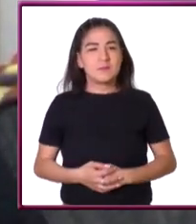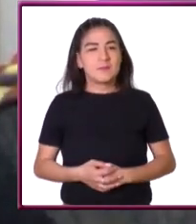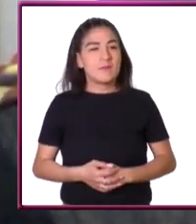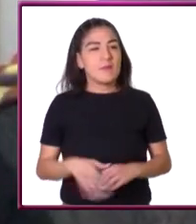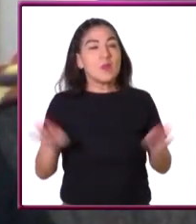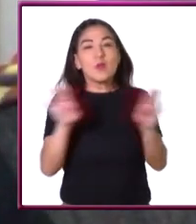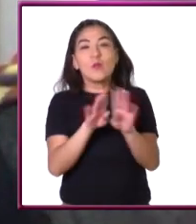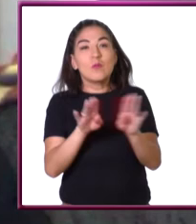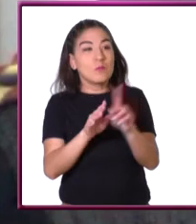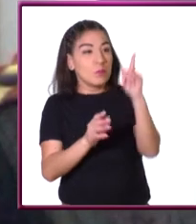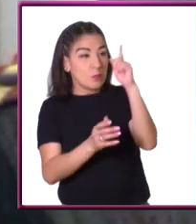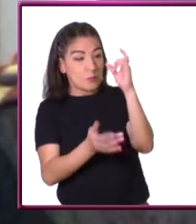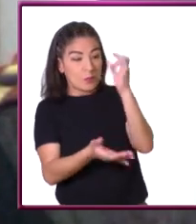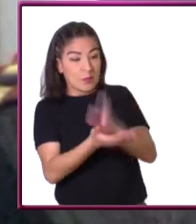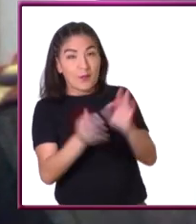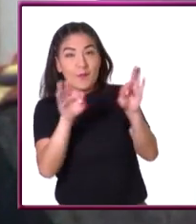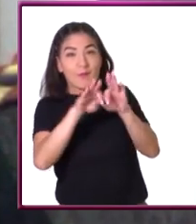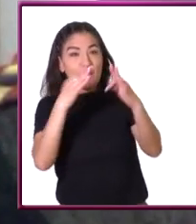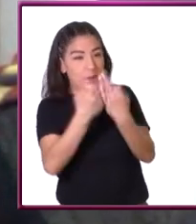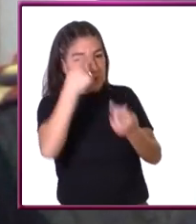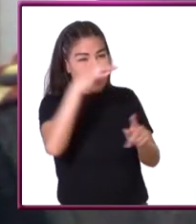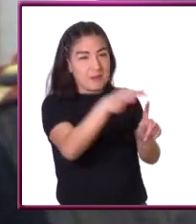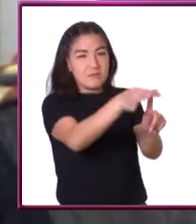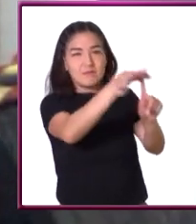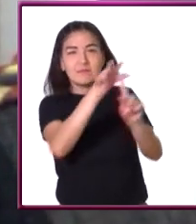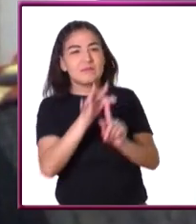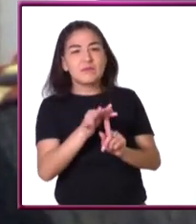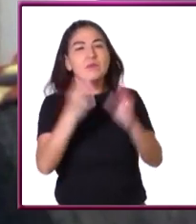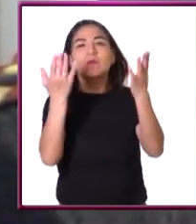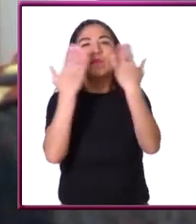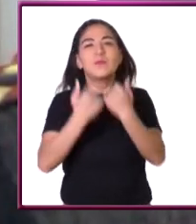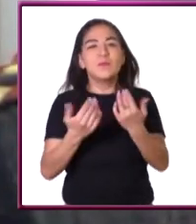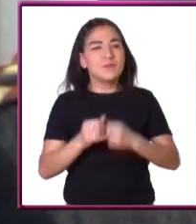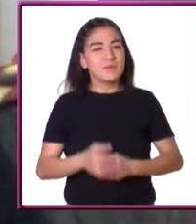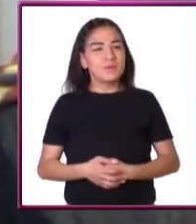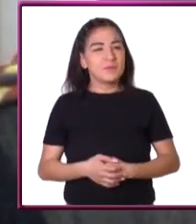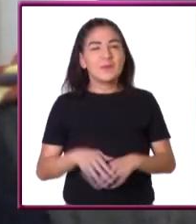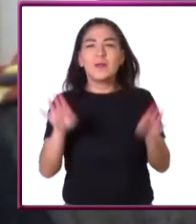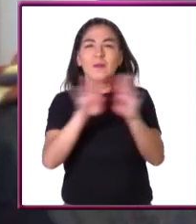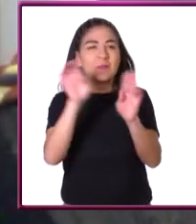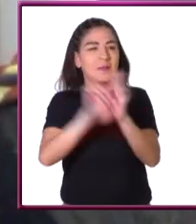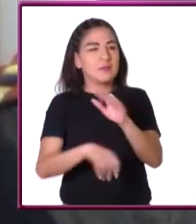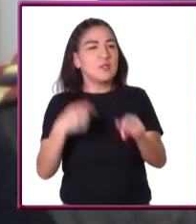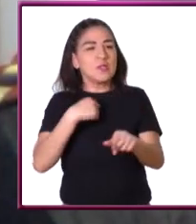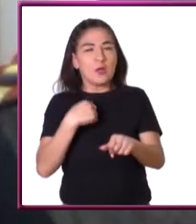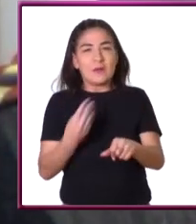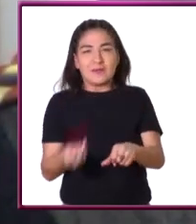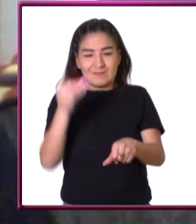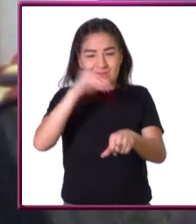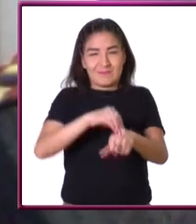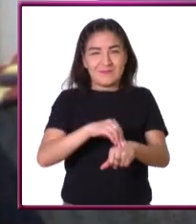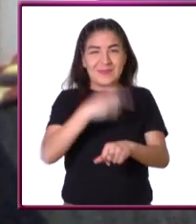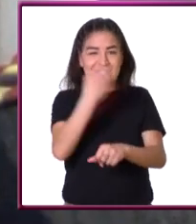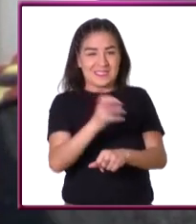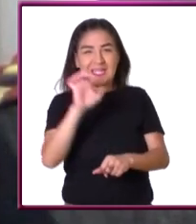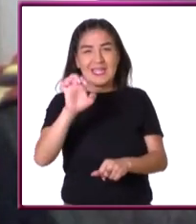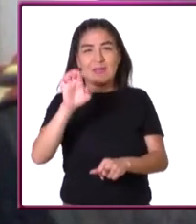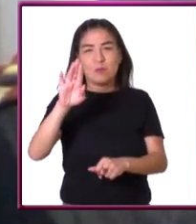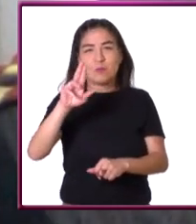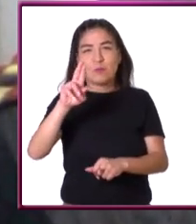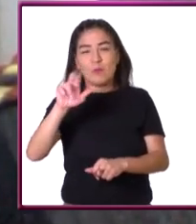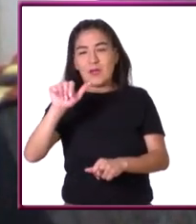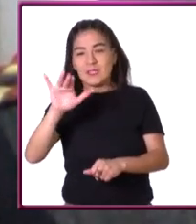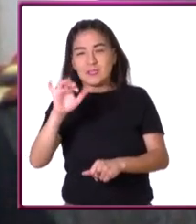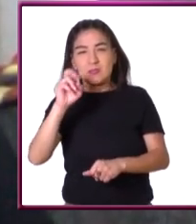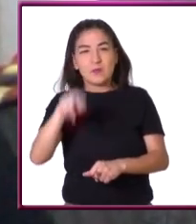primos es que no hay una forma de cómo encontrarlo. No hay una fórmula de decir aplico esta ecuación y